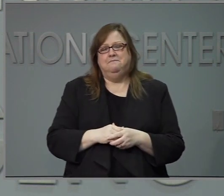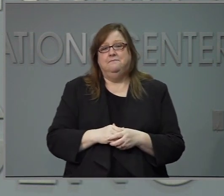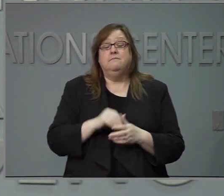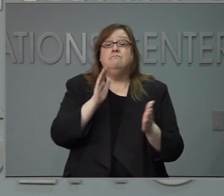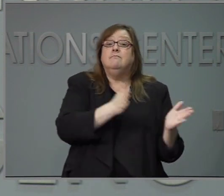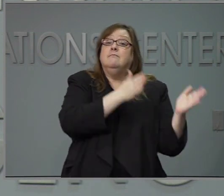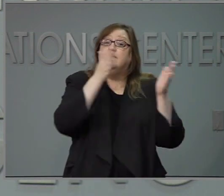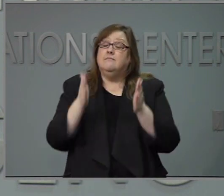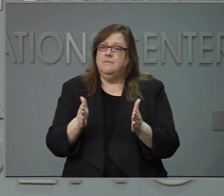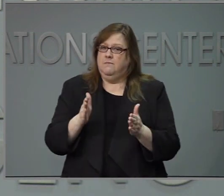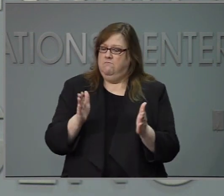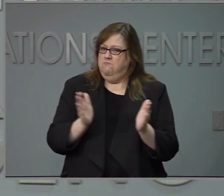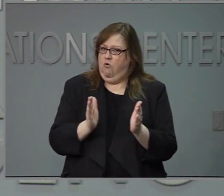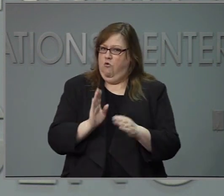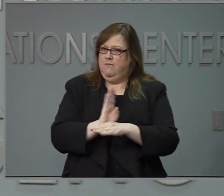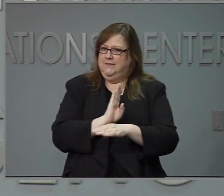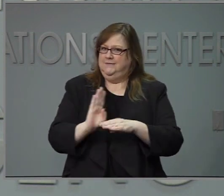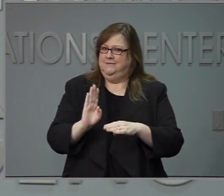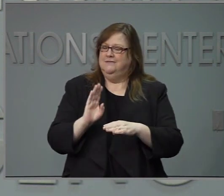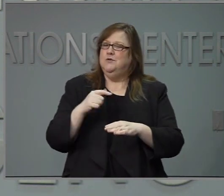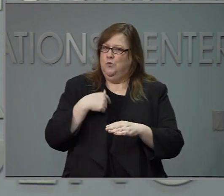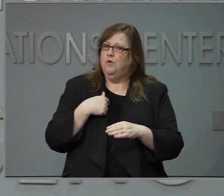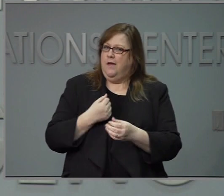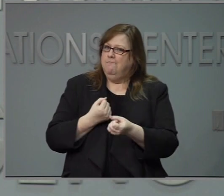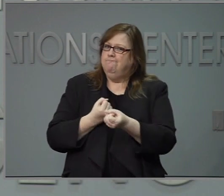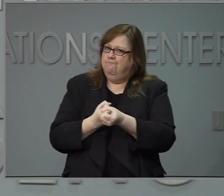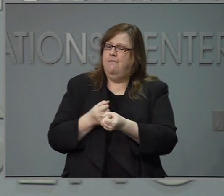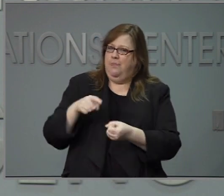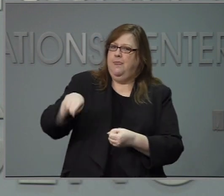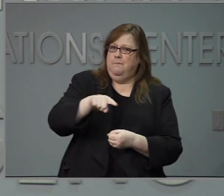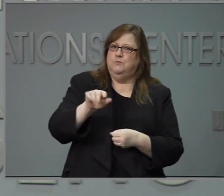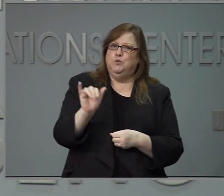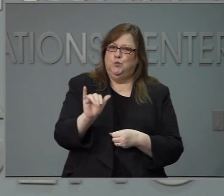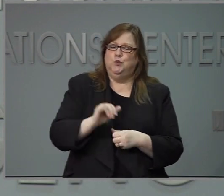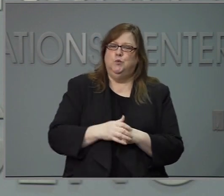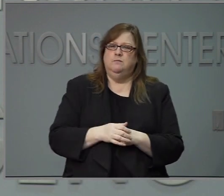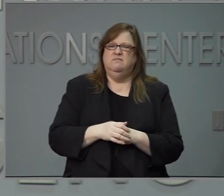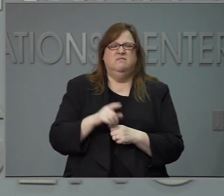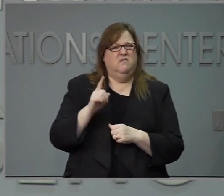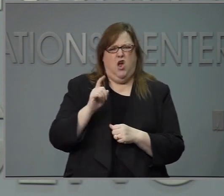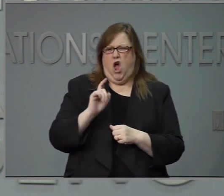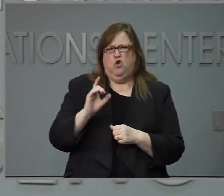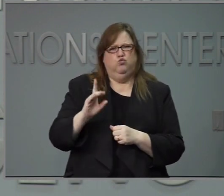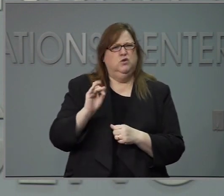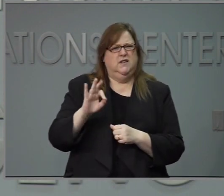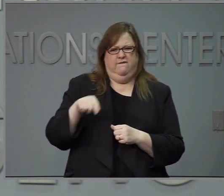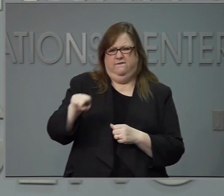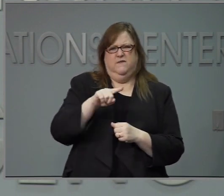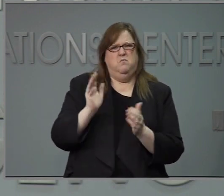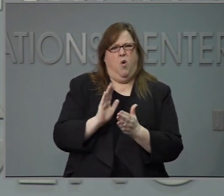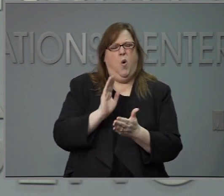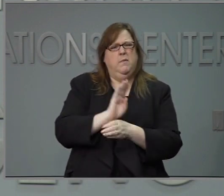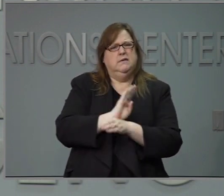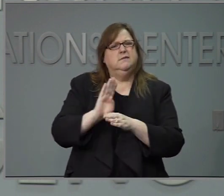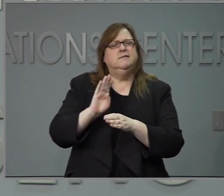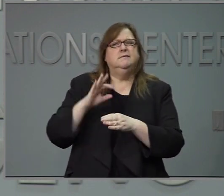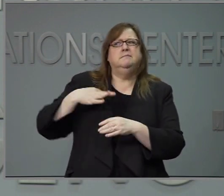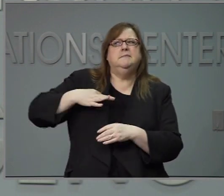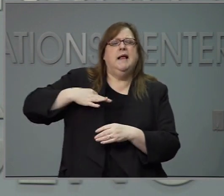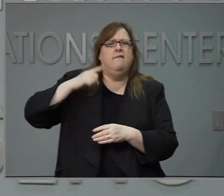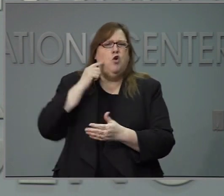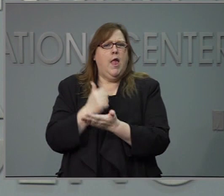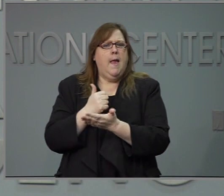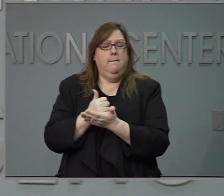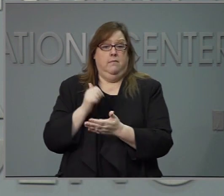ayudarlos a lidiar con los efectos de la pandemia. Cientos han completado la solicitud y el Departamento de Comercio en pie